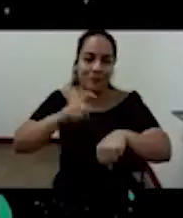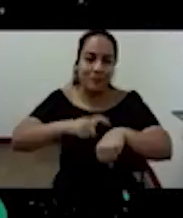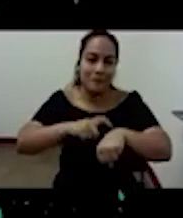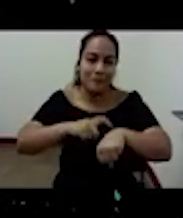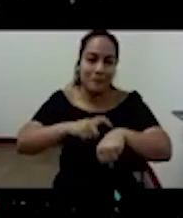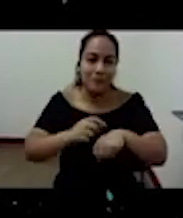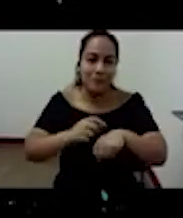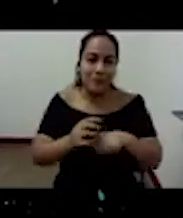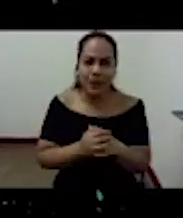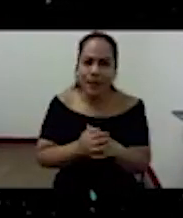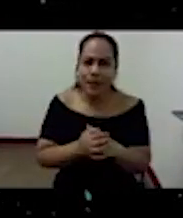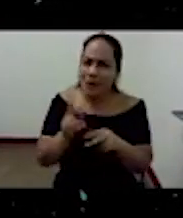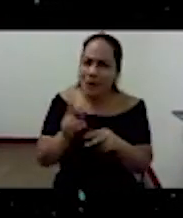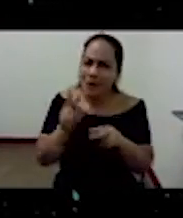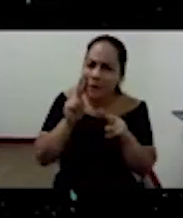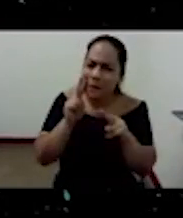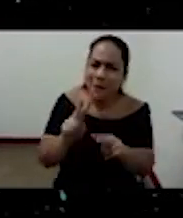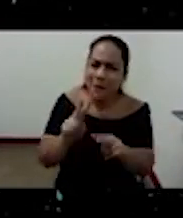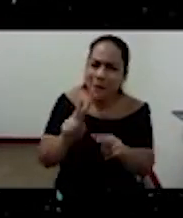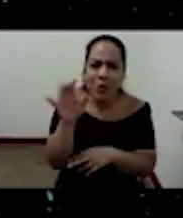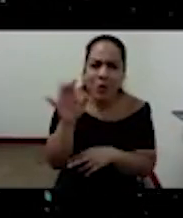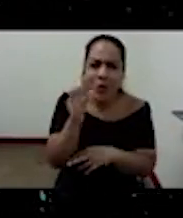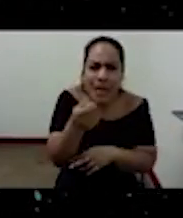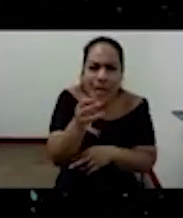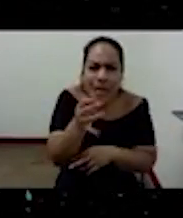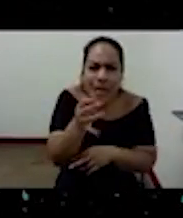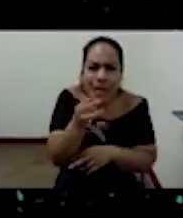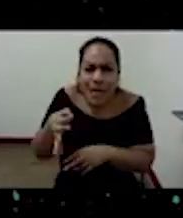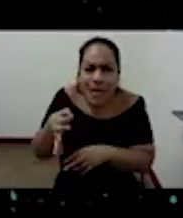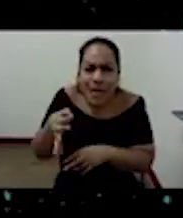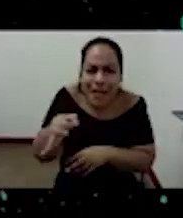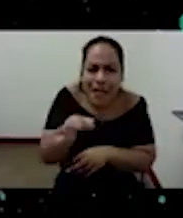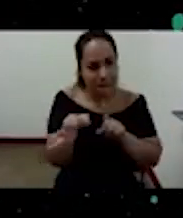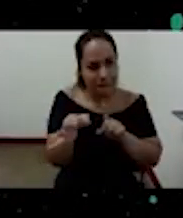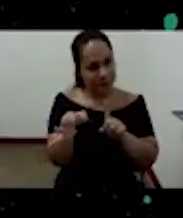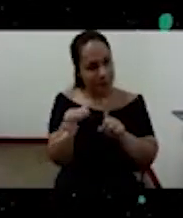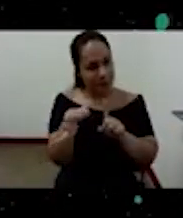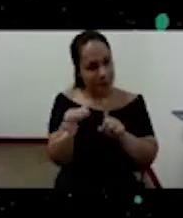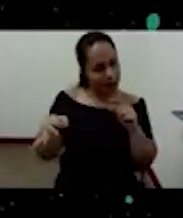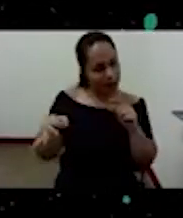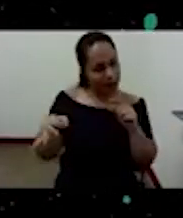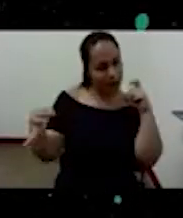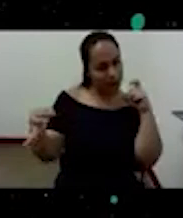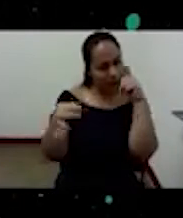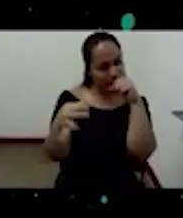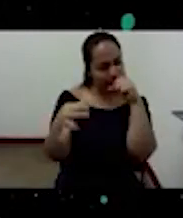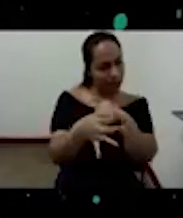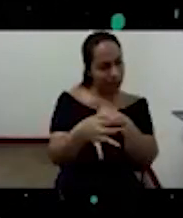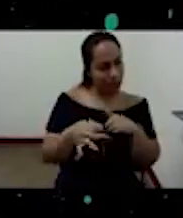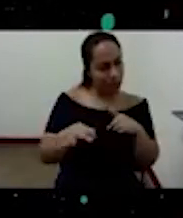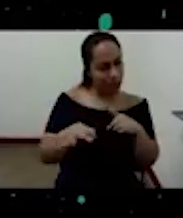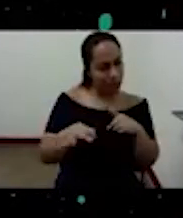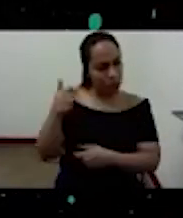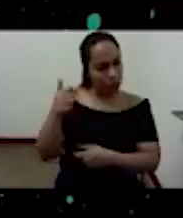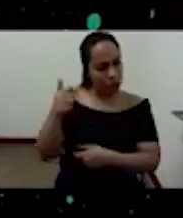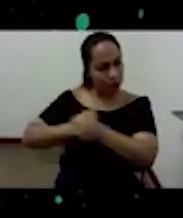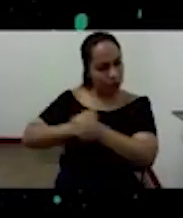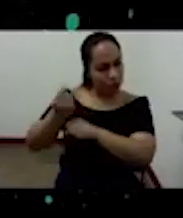pequeño pero si lo pensamos en las últimas décadas